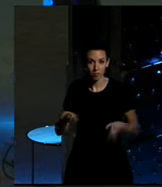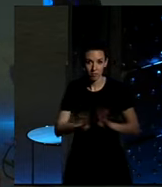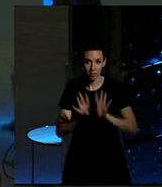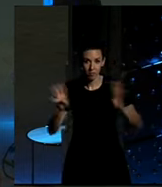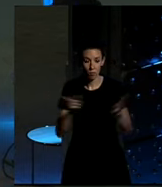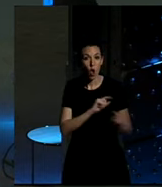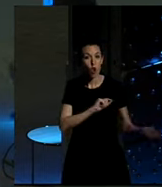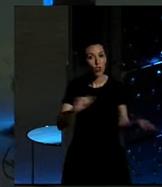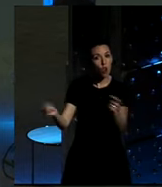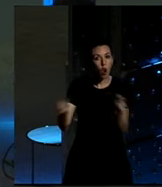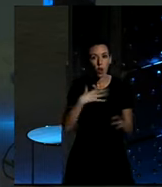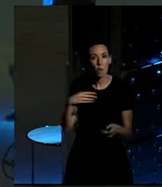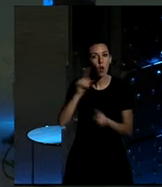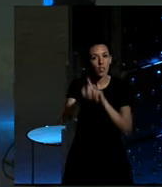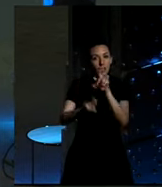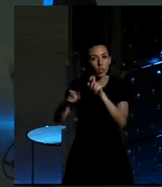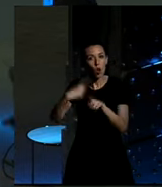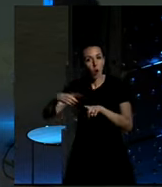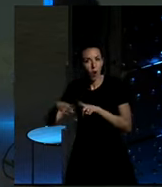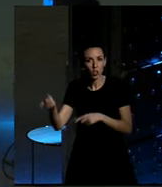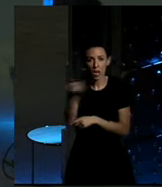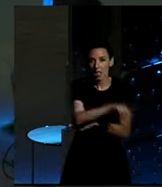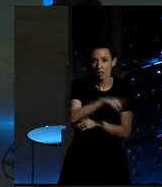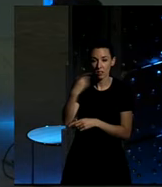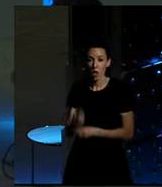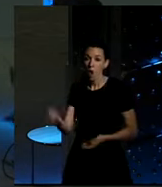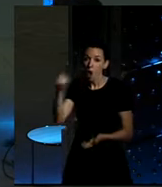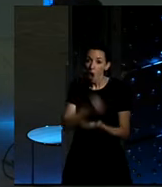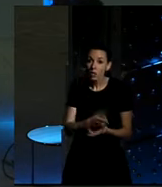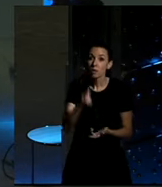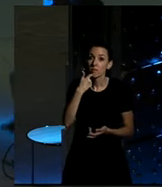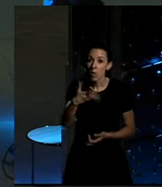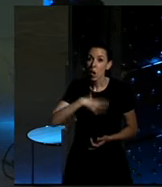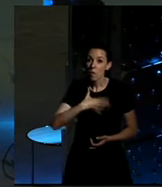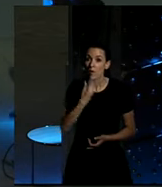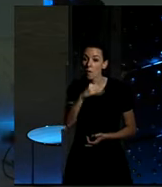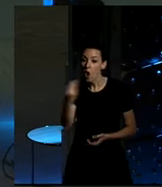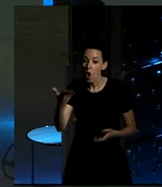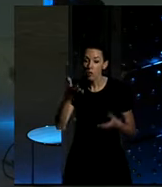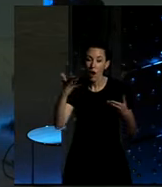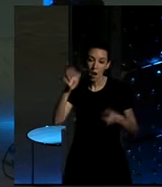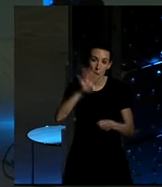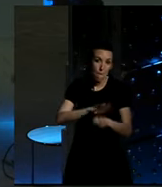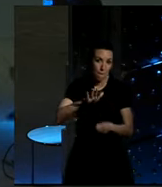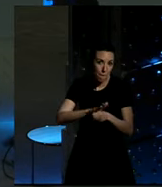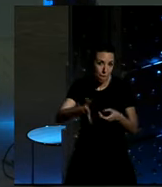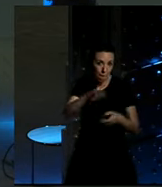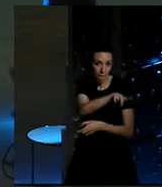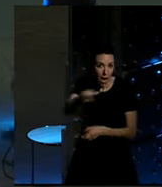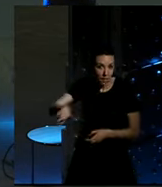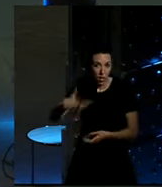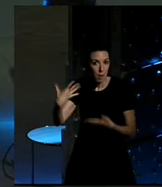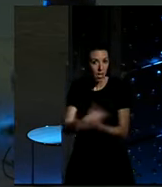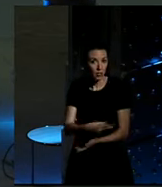coloquio donde ya podéis preguntaros cosas unos a otros y vuelvo a insistir en la participación de nuestros martianos y de la gente que nos está viendo, de todos